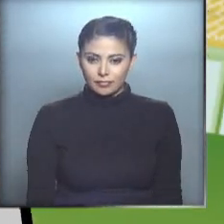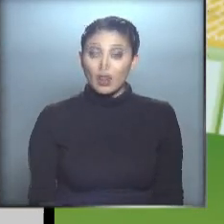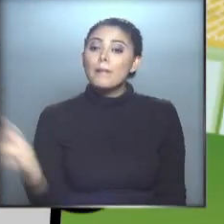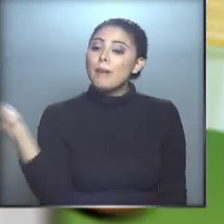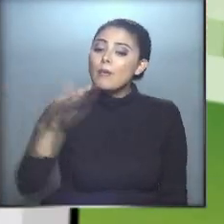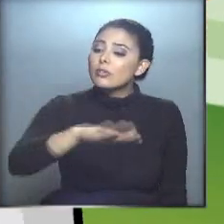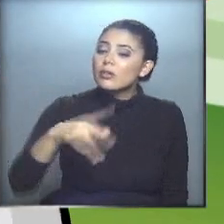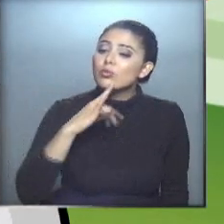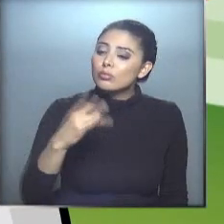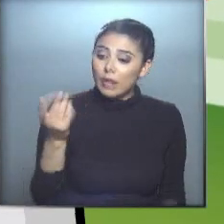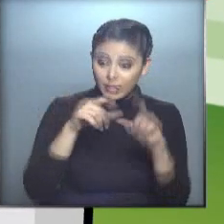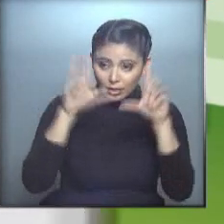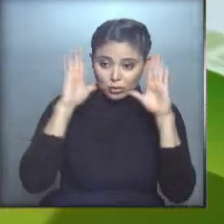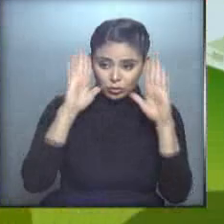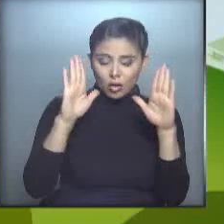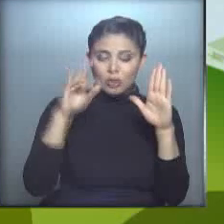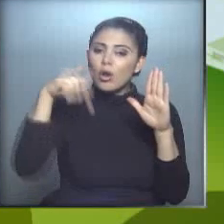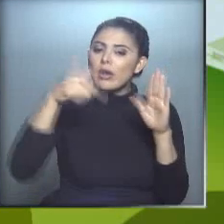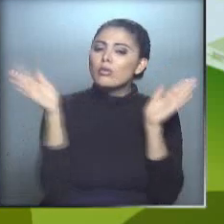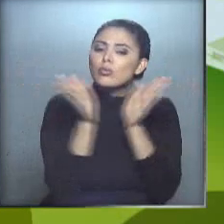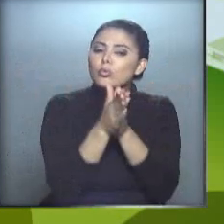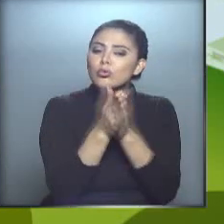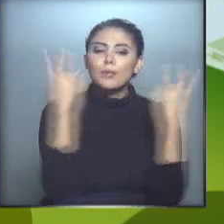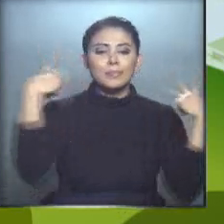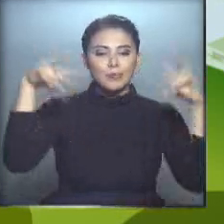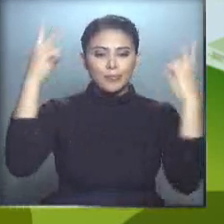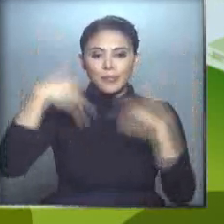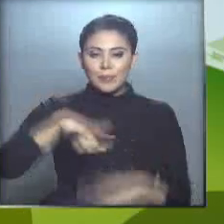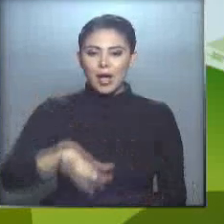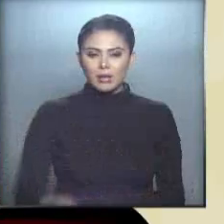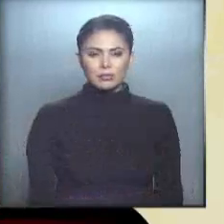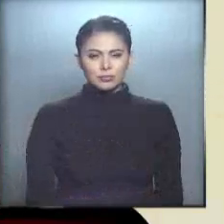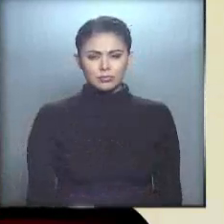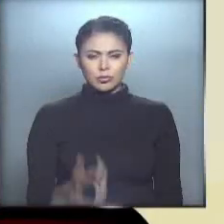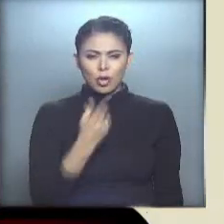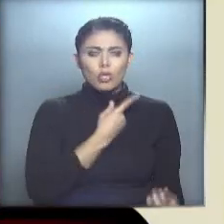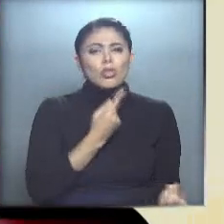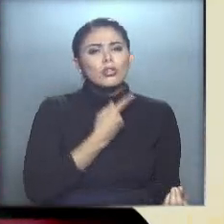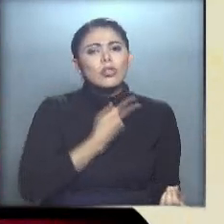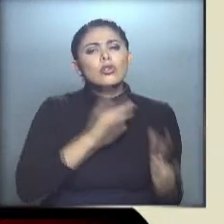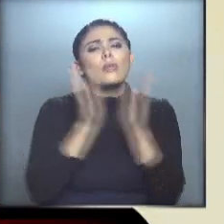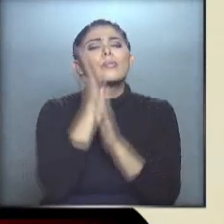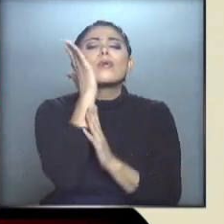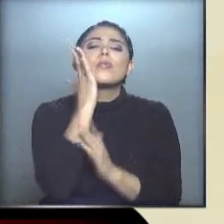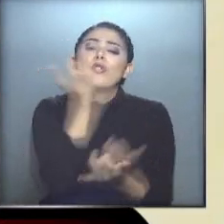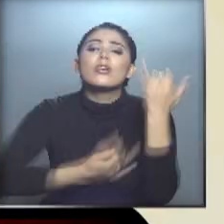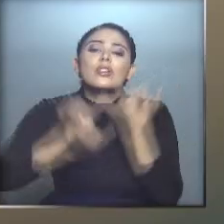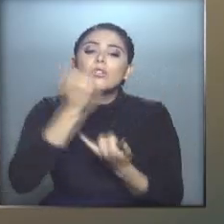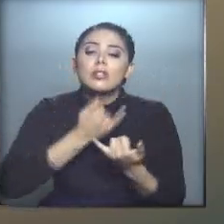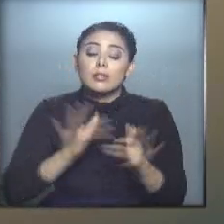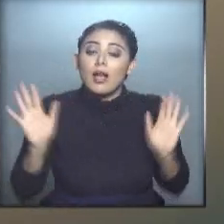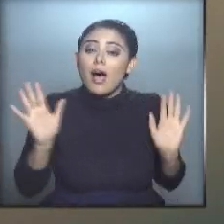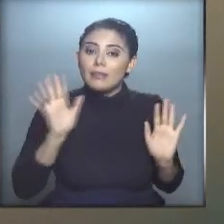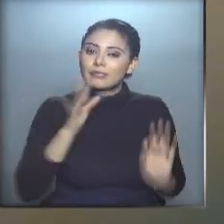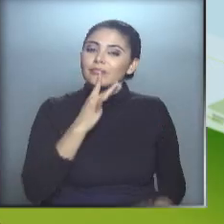¡Vamos, niños! ¡Presten atención! ¡Todos juntos! ¡Vamos de excursión! ¿Dónde? ¿Dónde? ¡Seño, por favor!